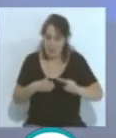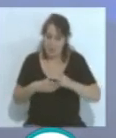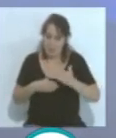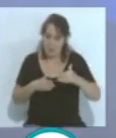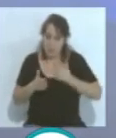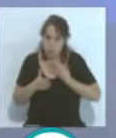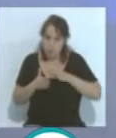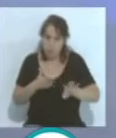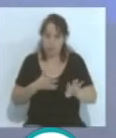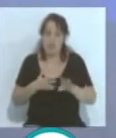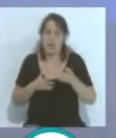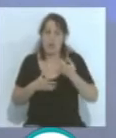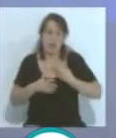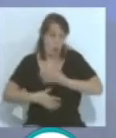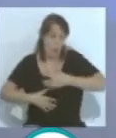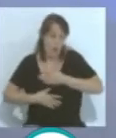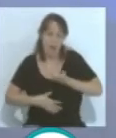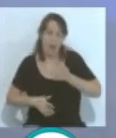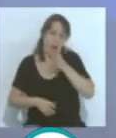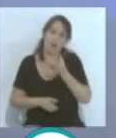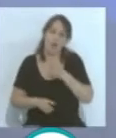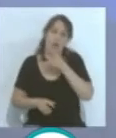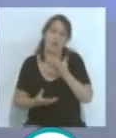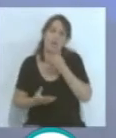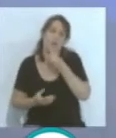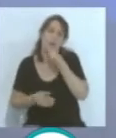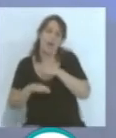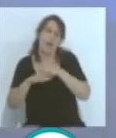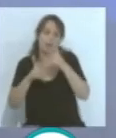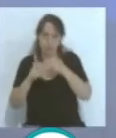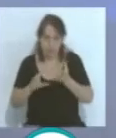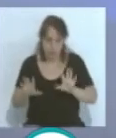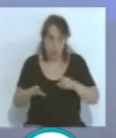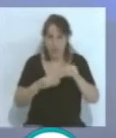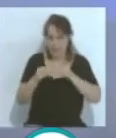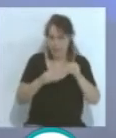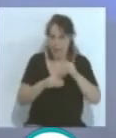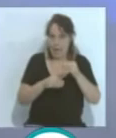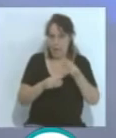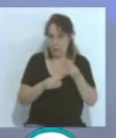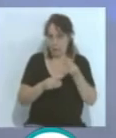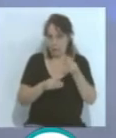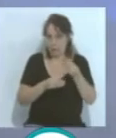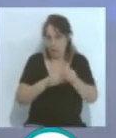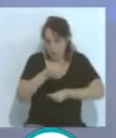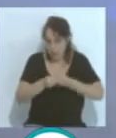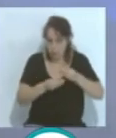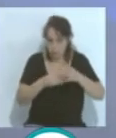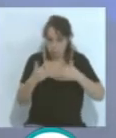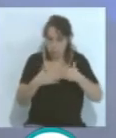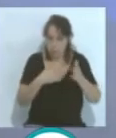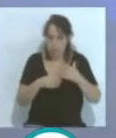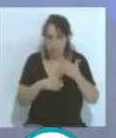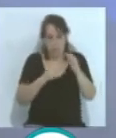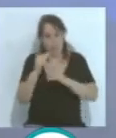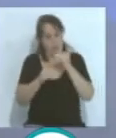nada más que van para la foto, de eso yo creo que también. De todas maneras, el material con el que están hechos indiscutiblemente han superado muchísimo los de